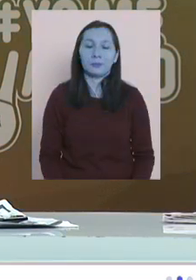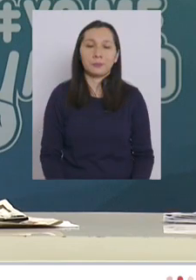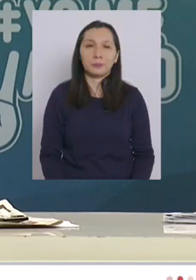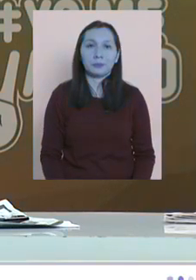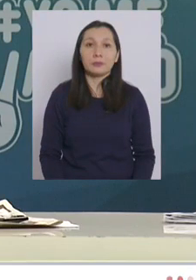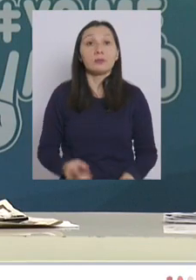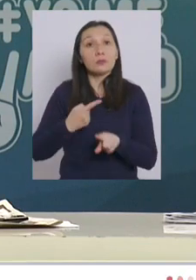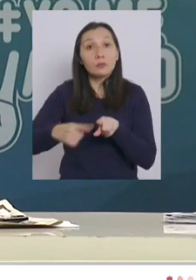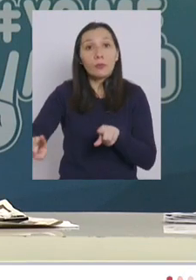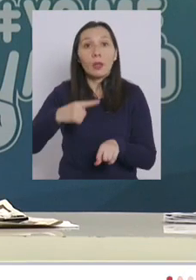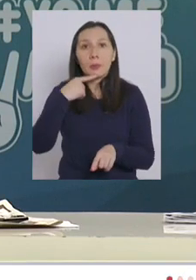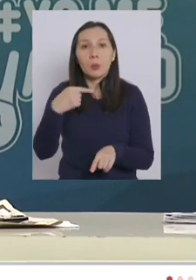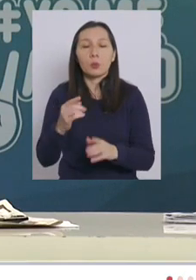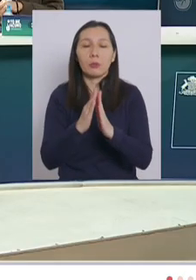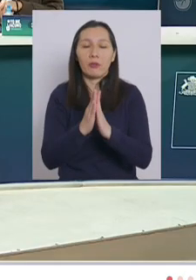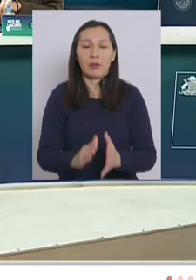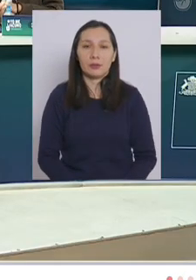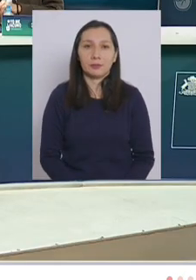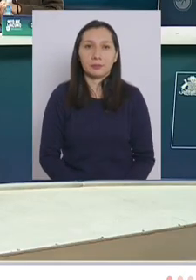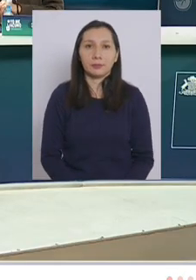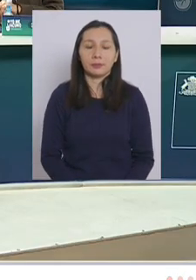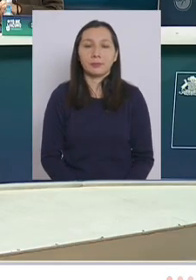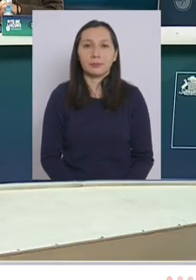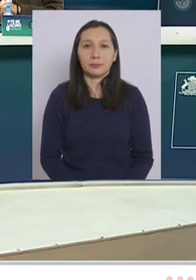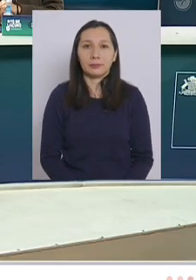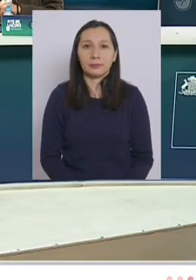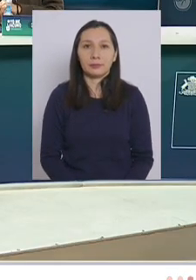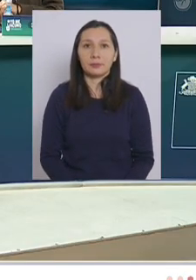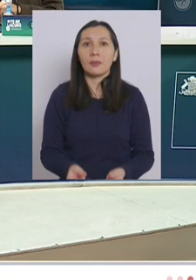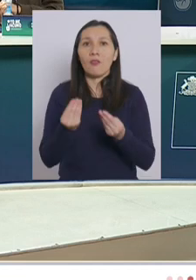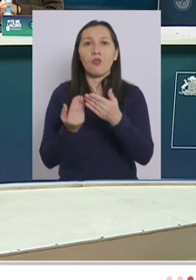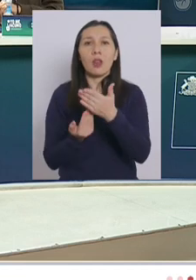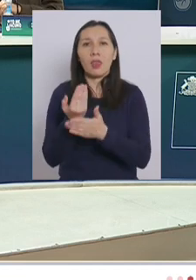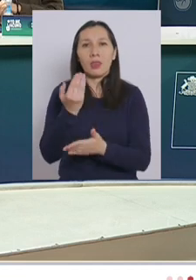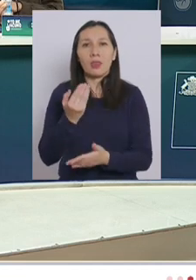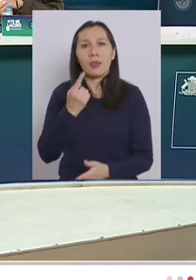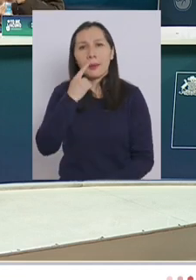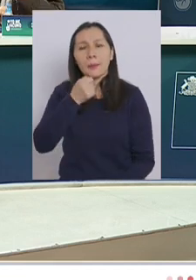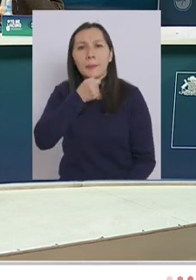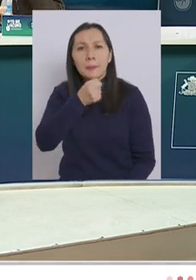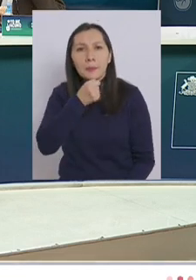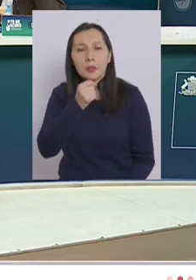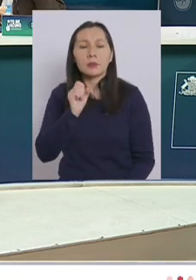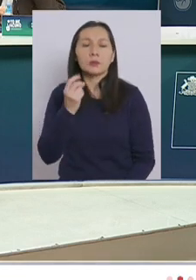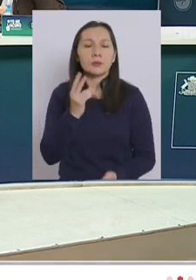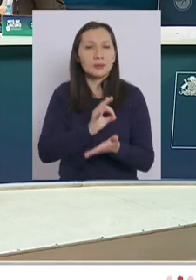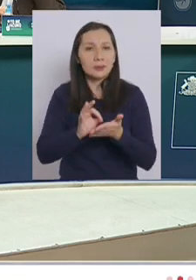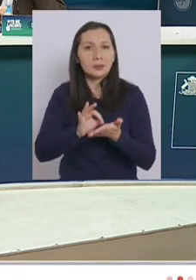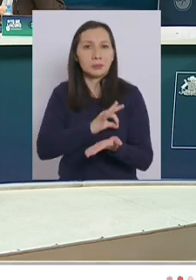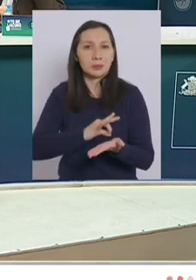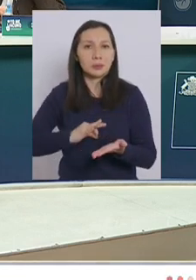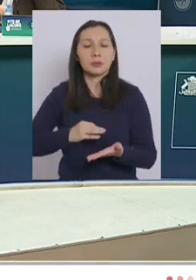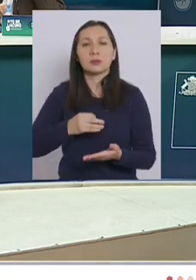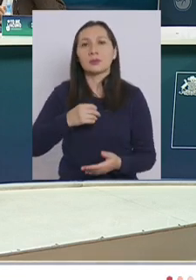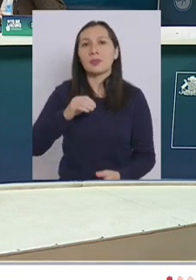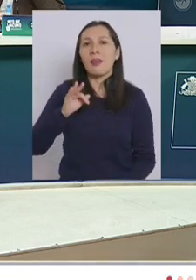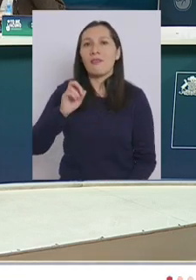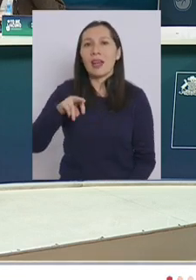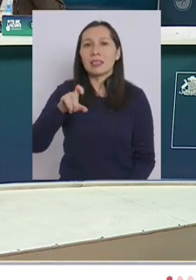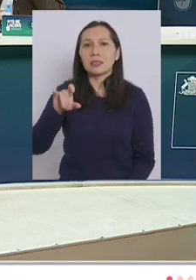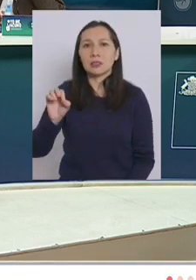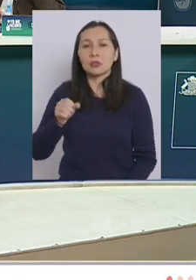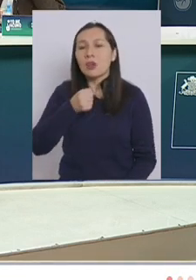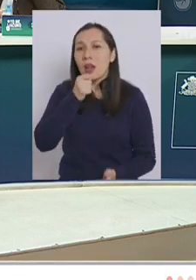la siguiente pregunta por favor buenos días sus ministros o secretarios les habla Francisco Artal